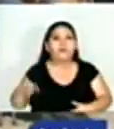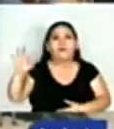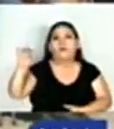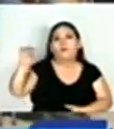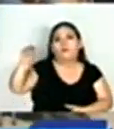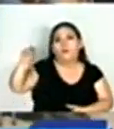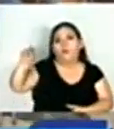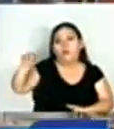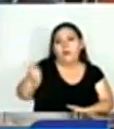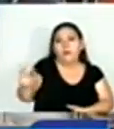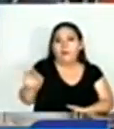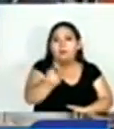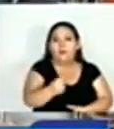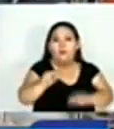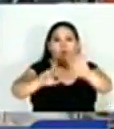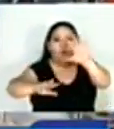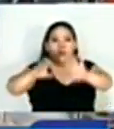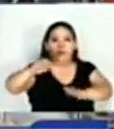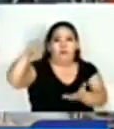alrededor de 80 personas.